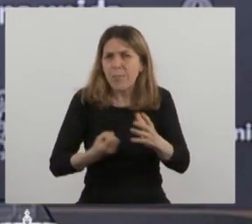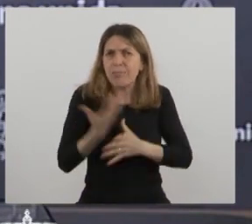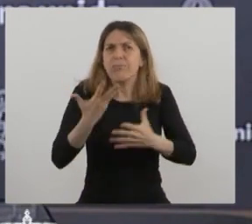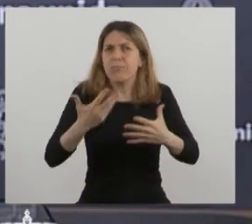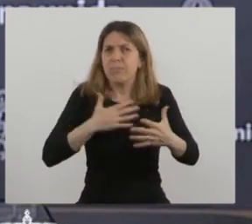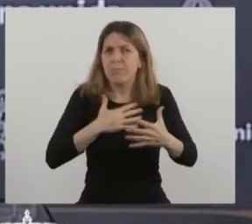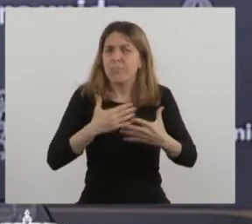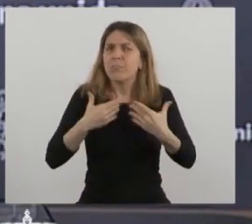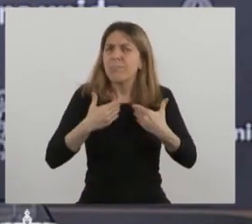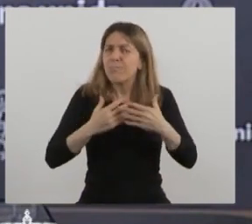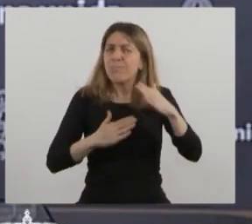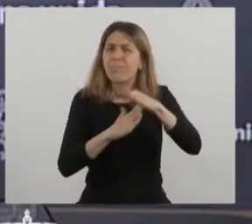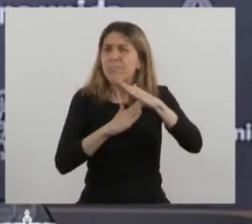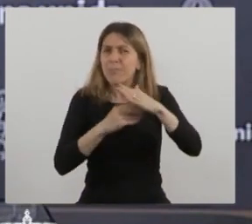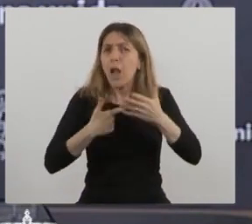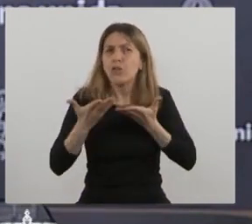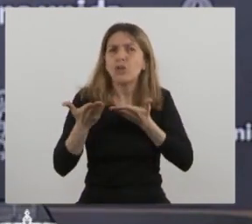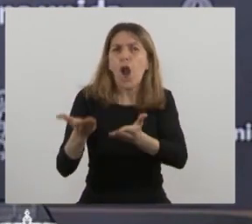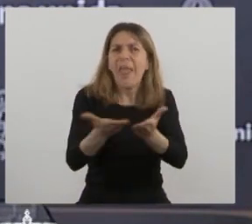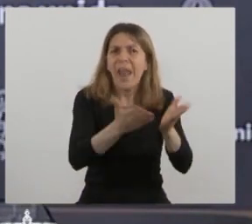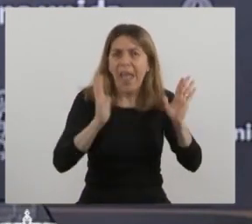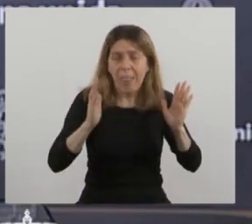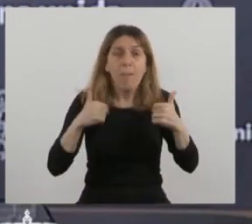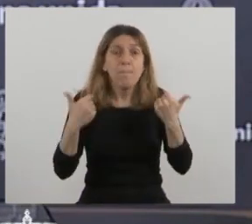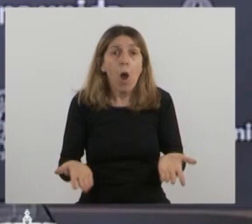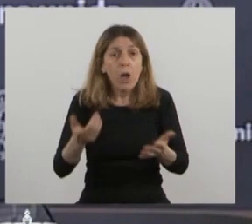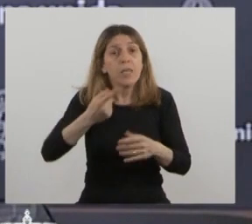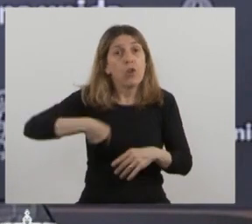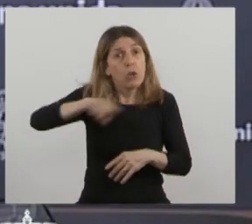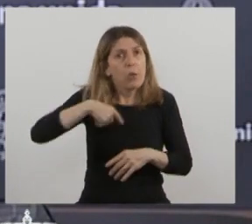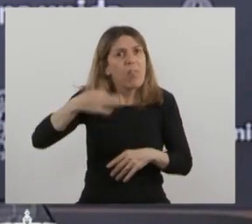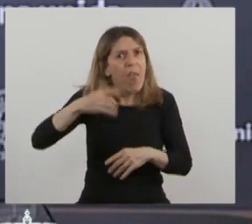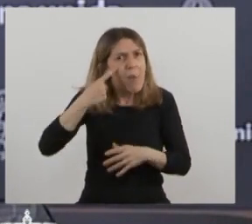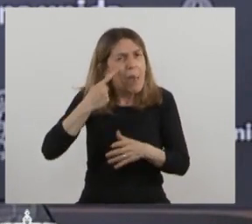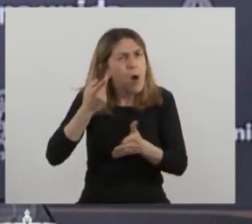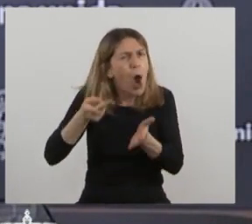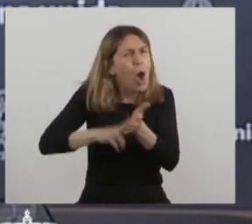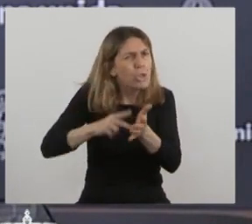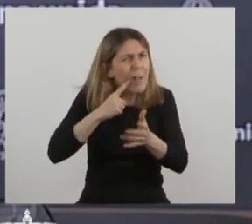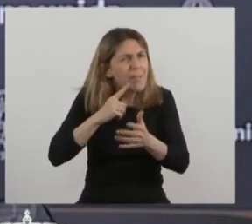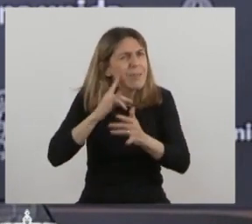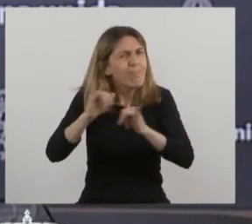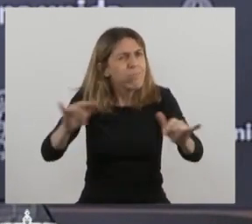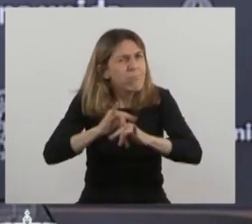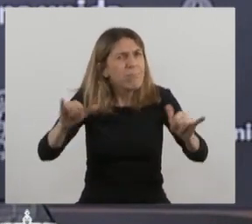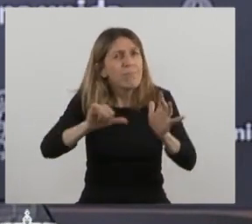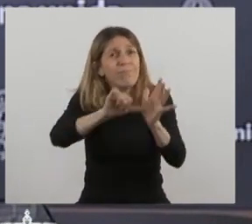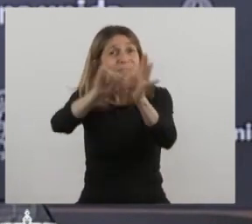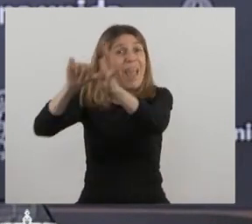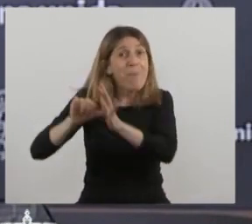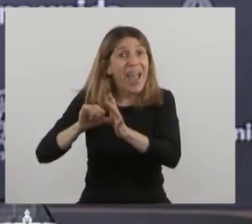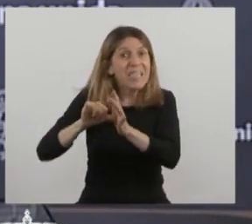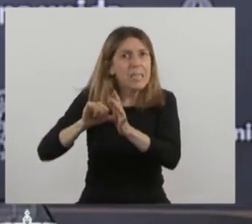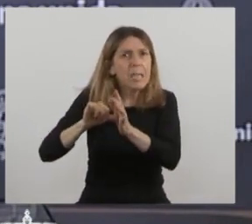valor de la solidaridad. Por eso, tenemos que insistir una vez más en la posibilidad de que los estados que no requieren